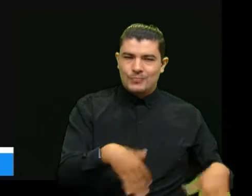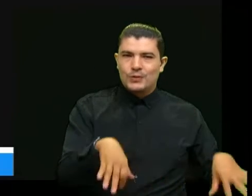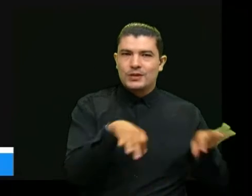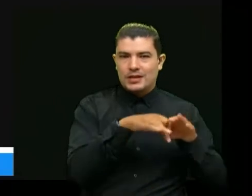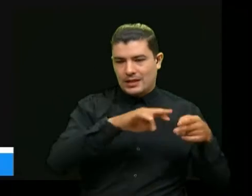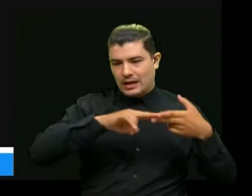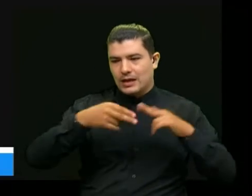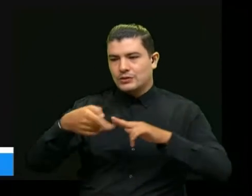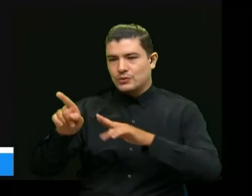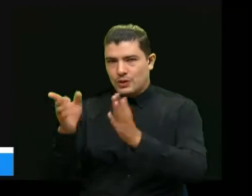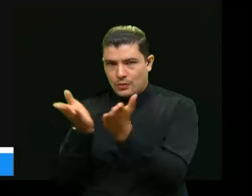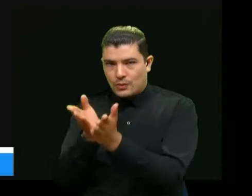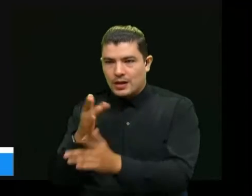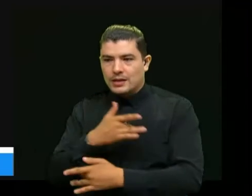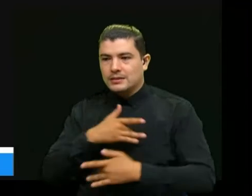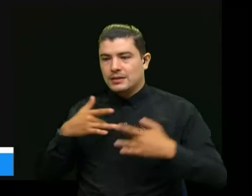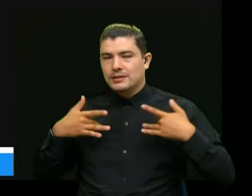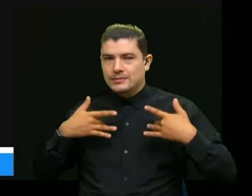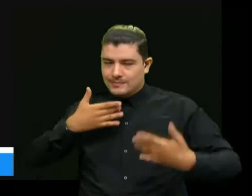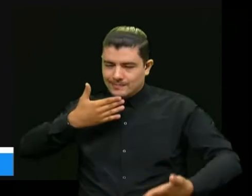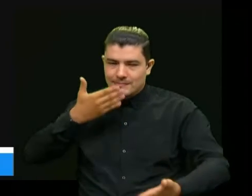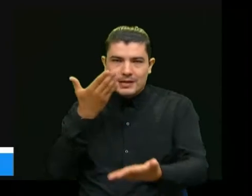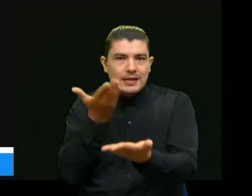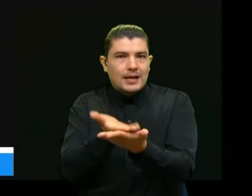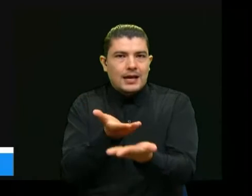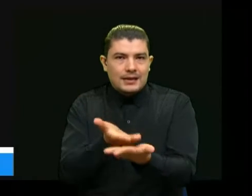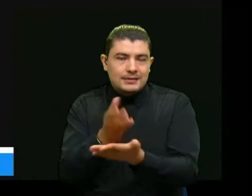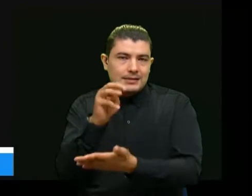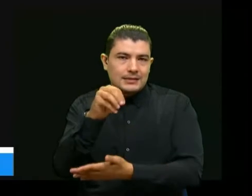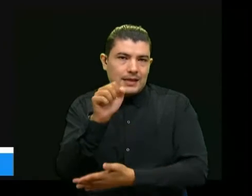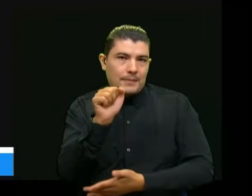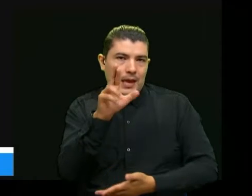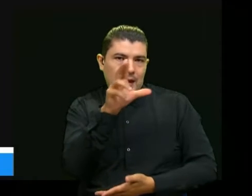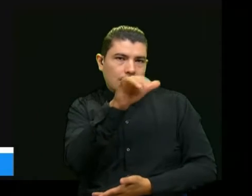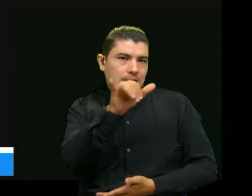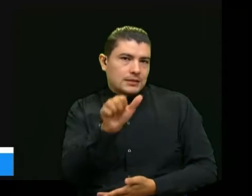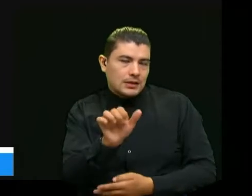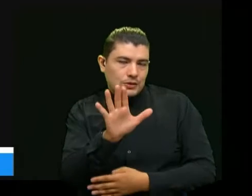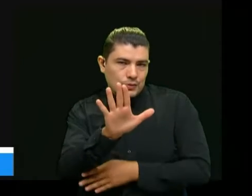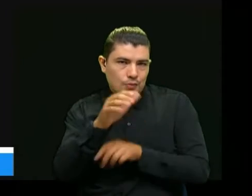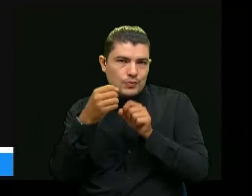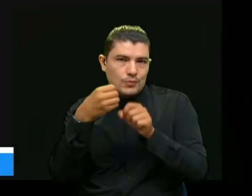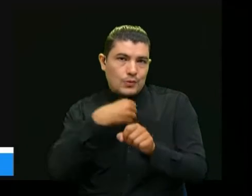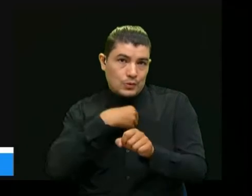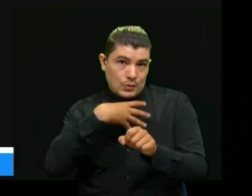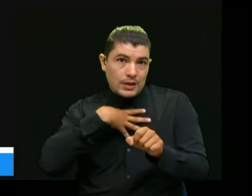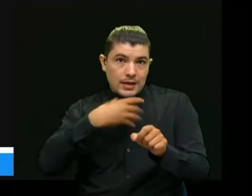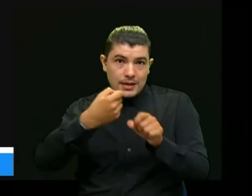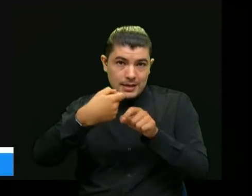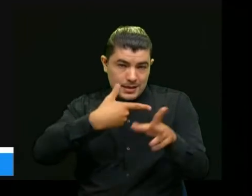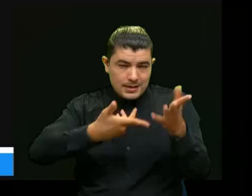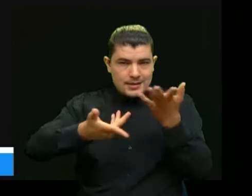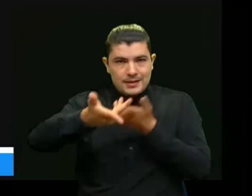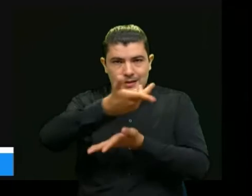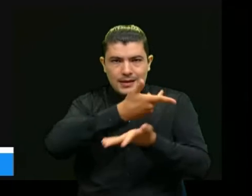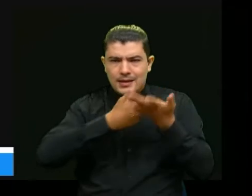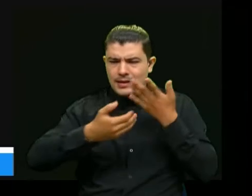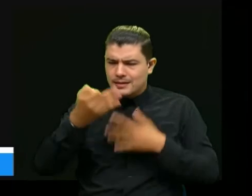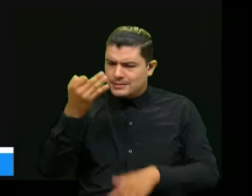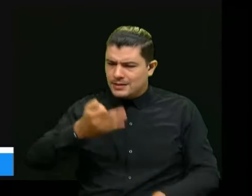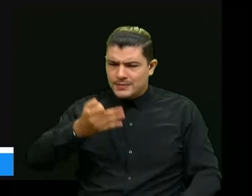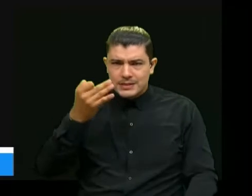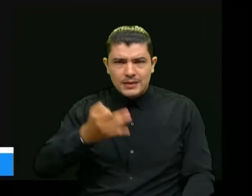educación y salud así que muchas gracias Marcia por la oportunidad y desde luego cuente con nosotros siempre